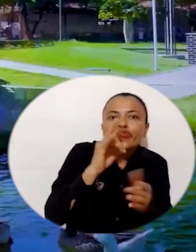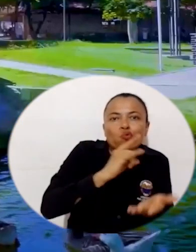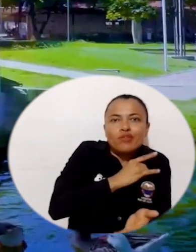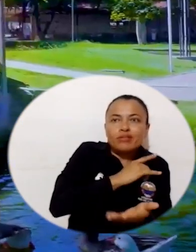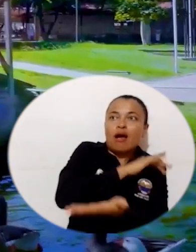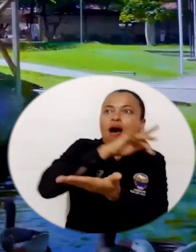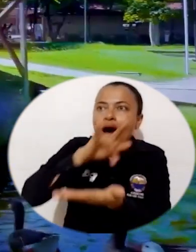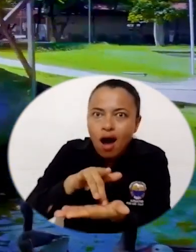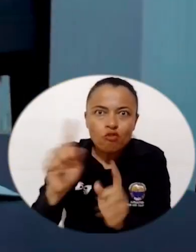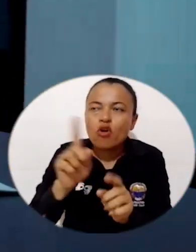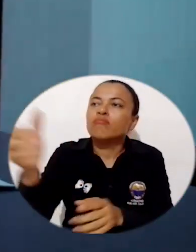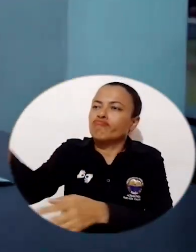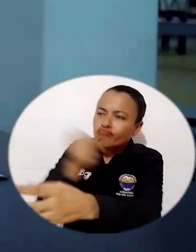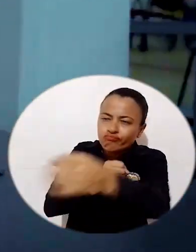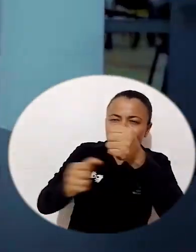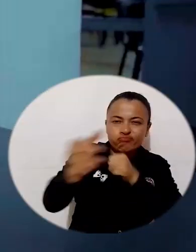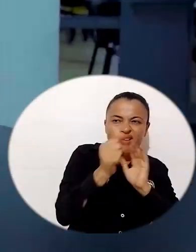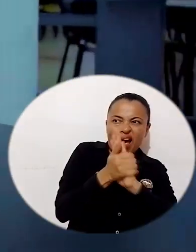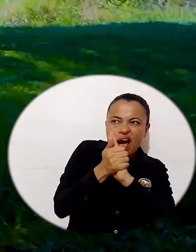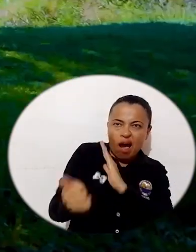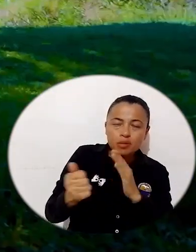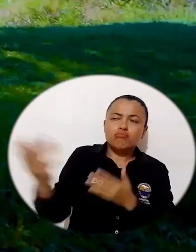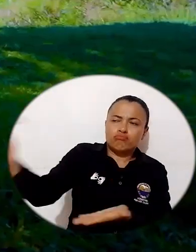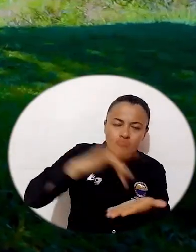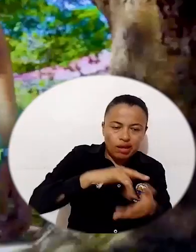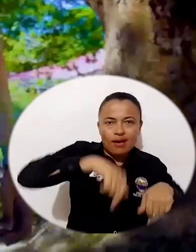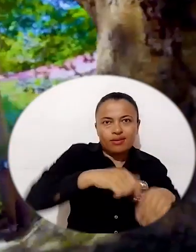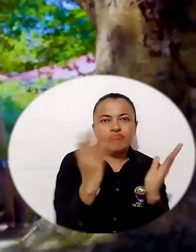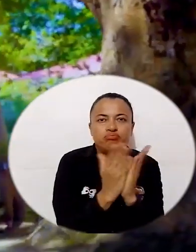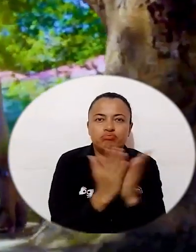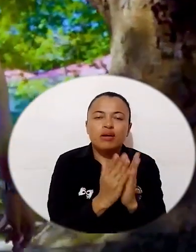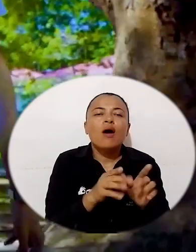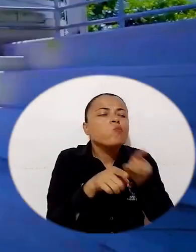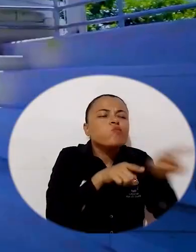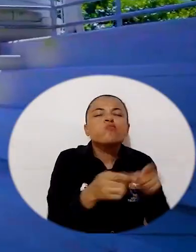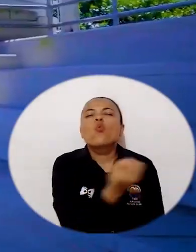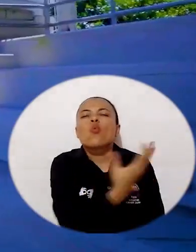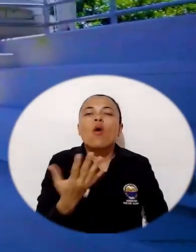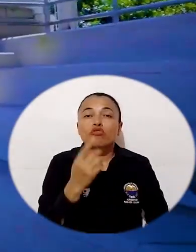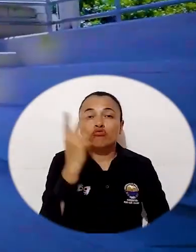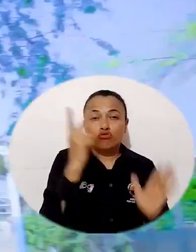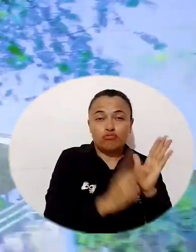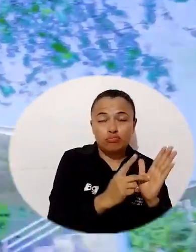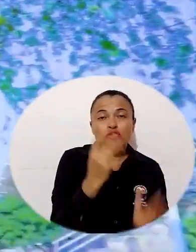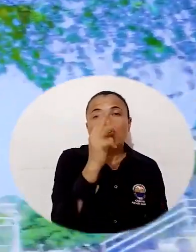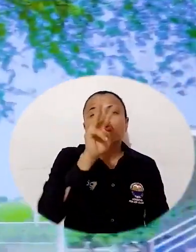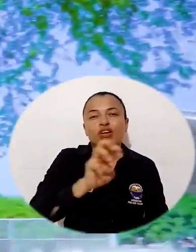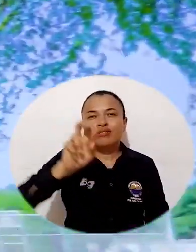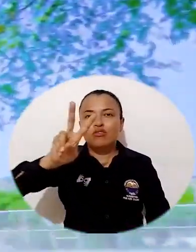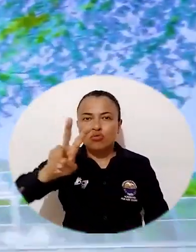puede ir a los territorios más apartados, traemos a sus jóvenes más destacados. Hoy tenemos 2,082